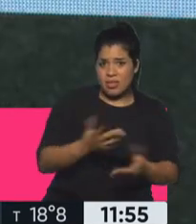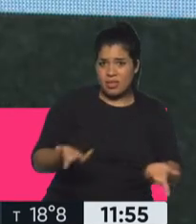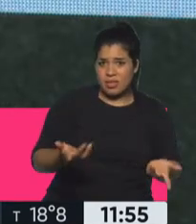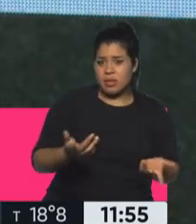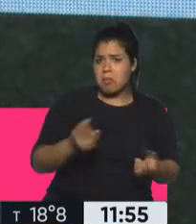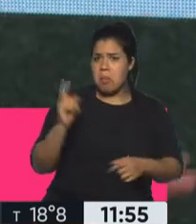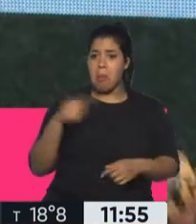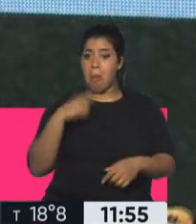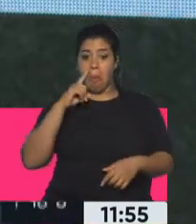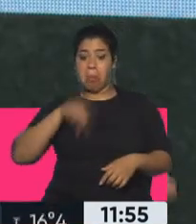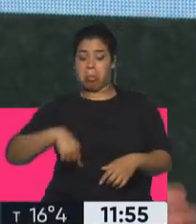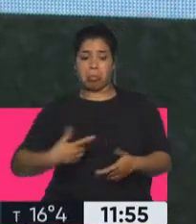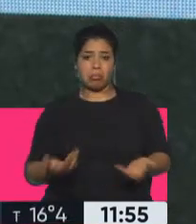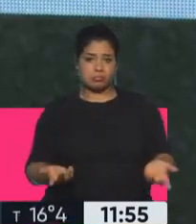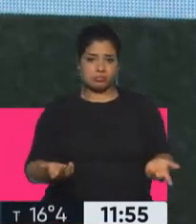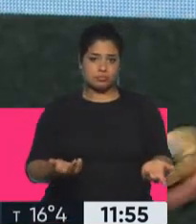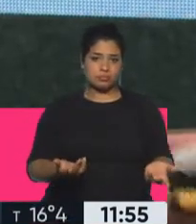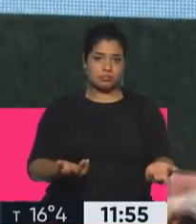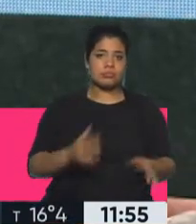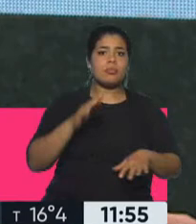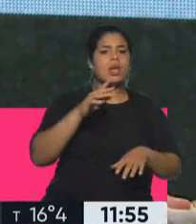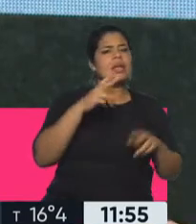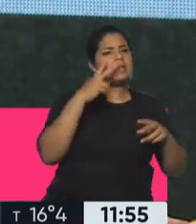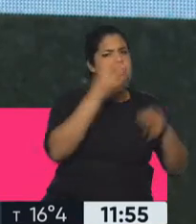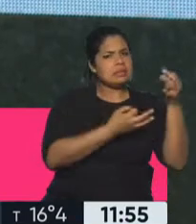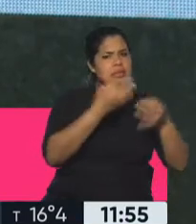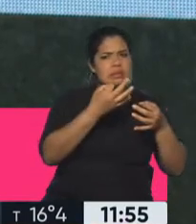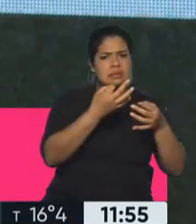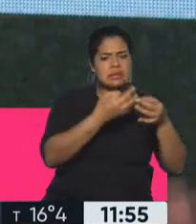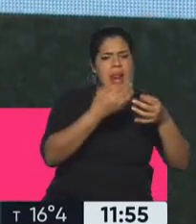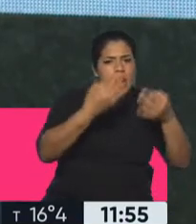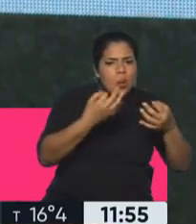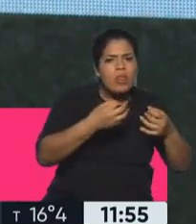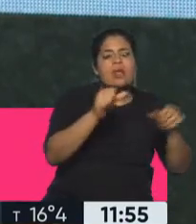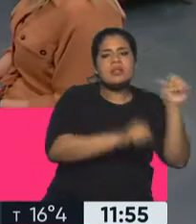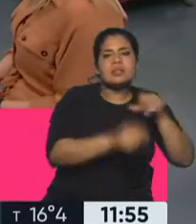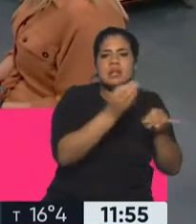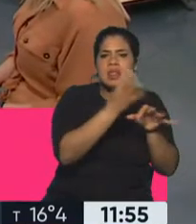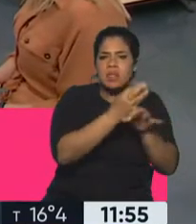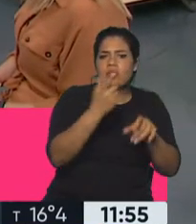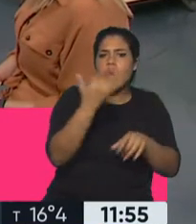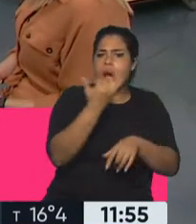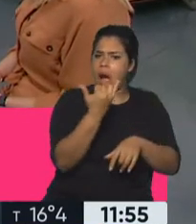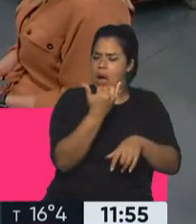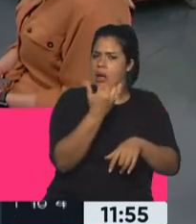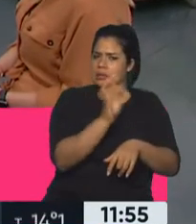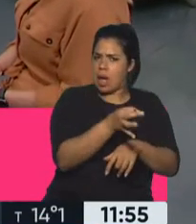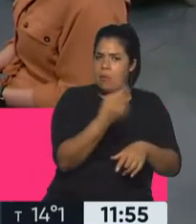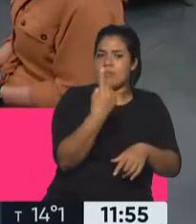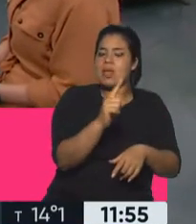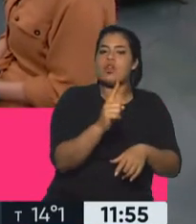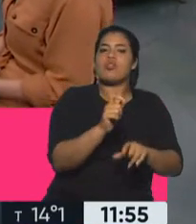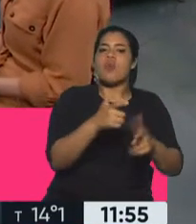conoce tanto. Y ella me decía, la comunidad científica es muy consciente y hay mucha investigación, ¿no? No siempre con los recursos, y eso es un problema. Claro. Pero